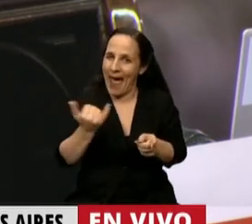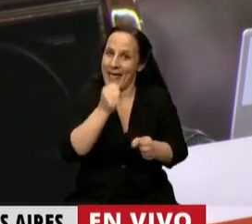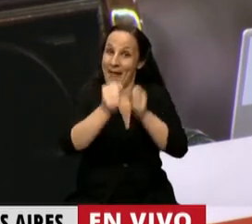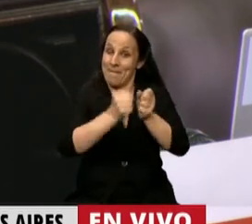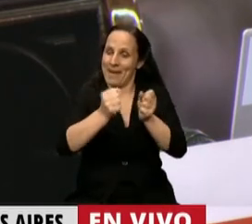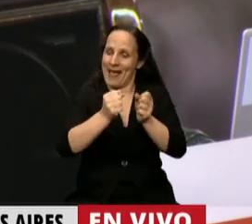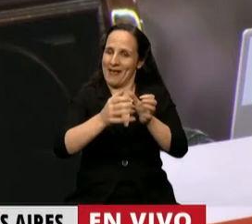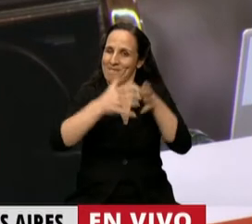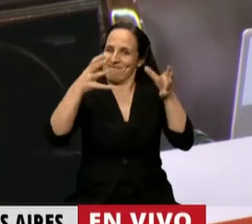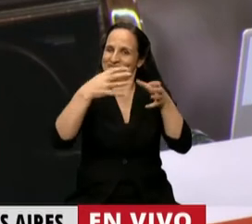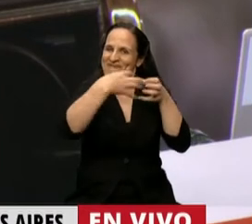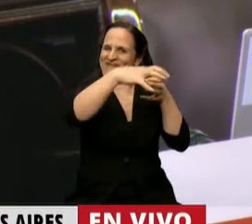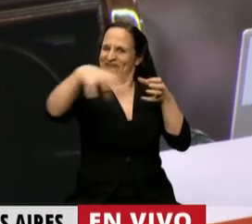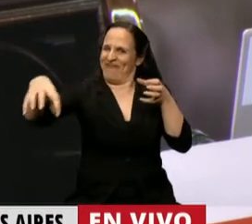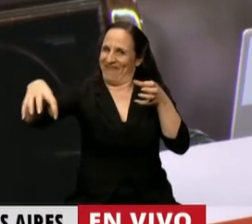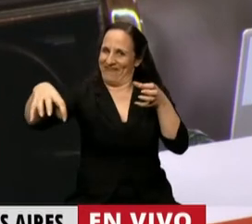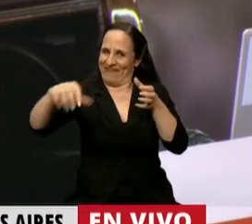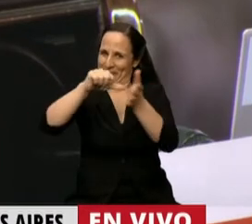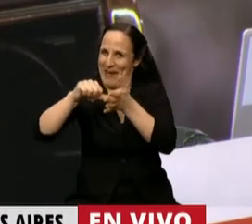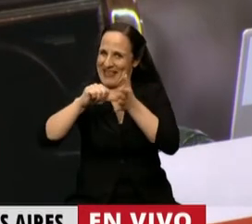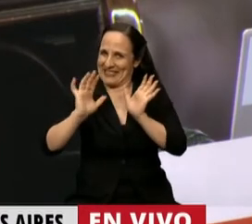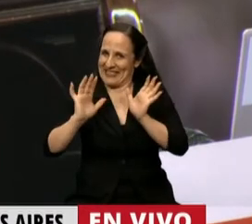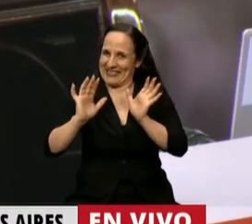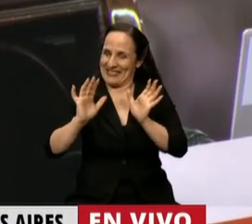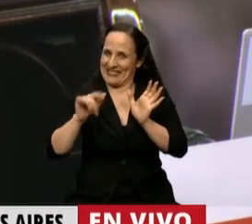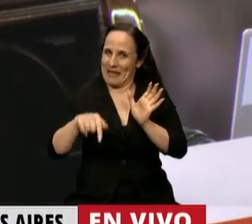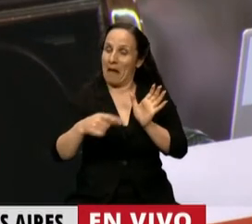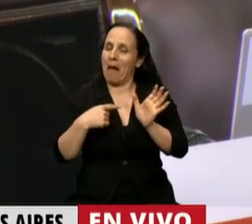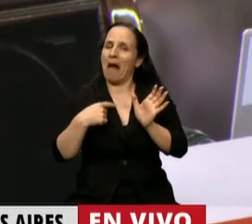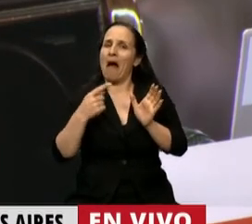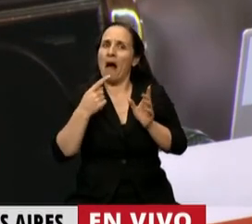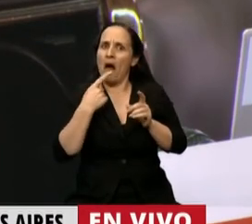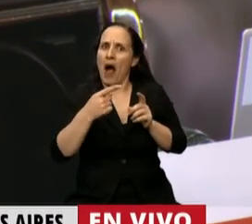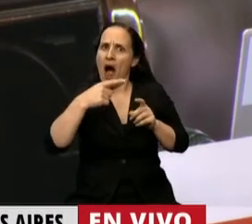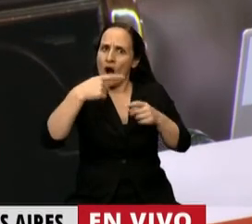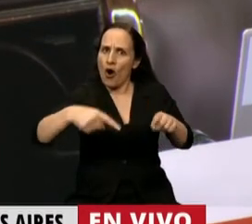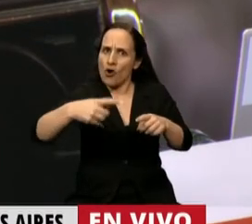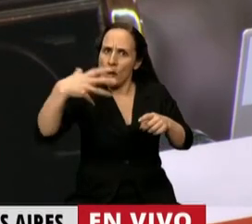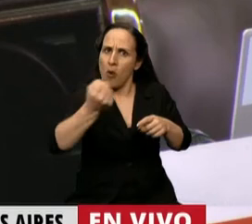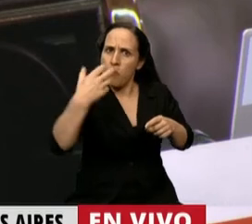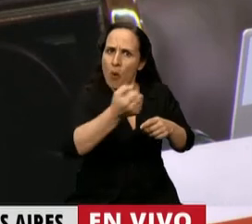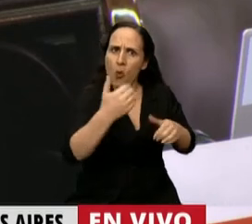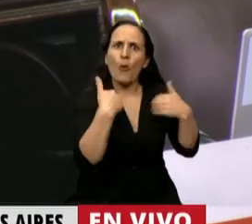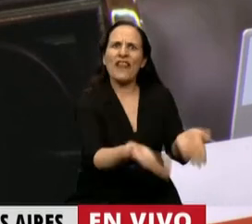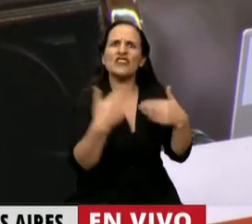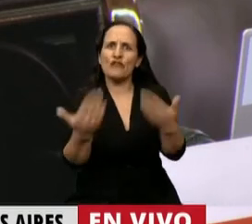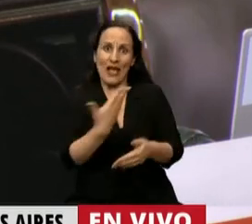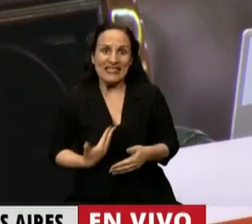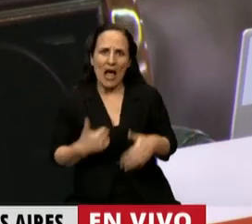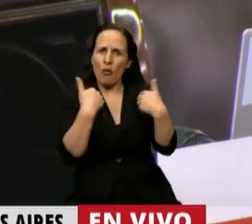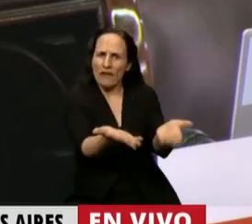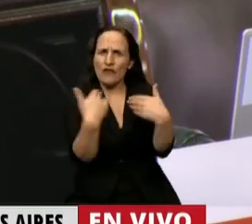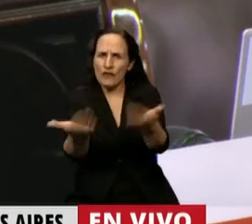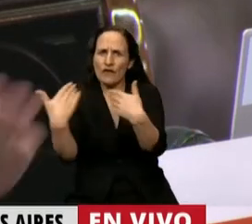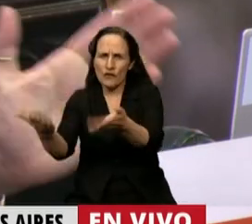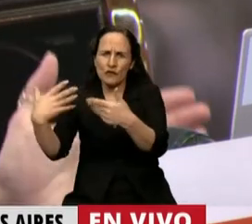multinacionales y que como acá se decía, luego de obtener todo tipo de beneficios por parte del Estado,